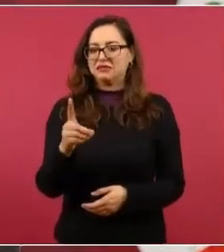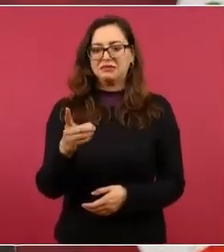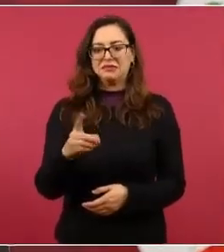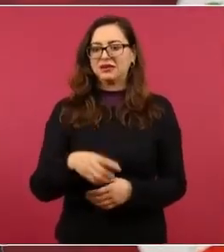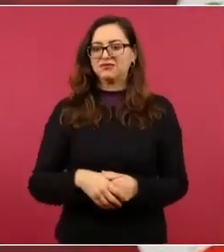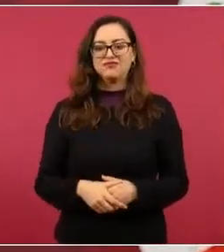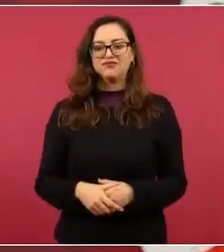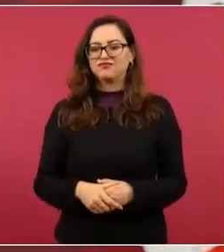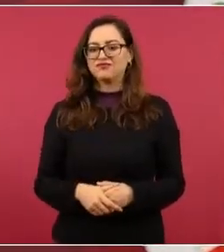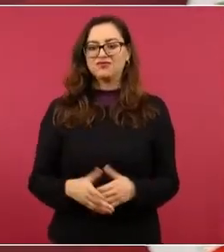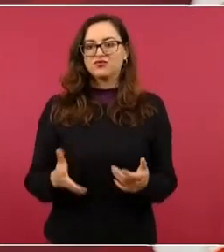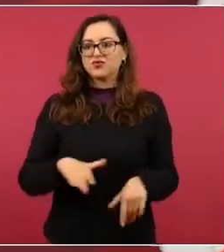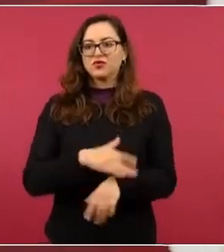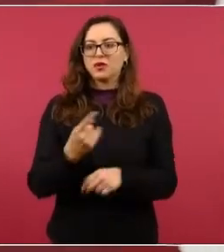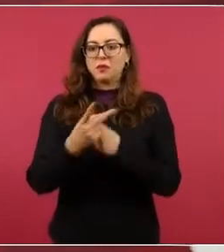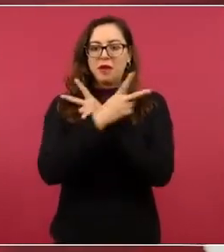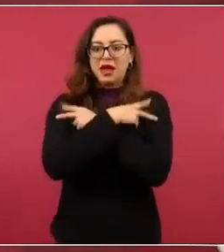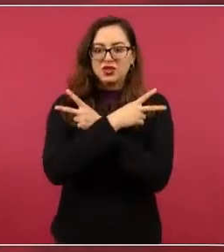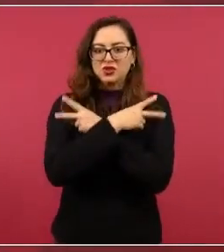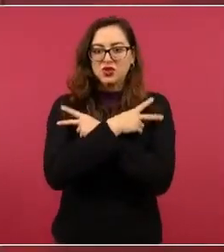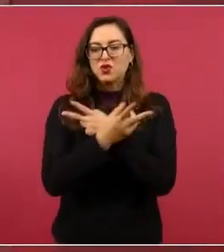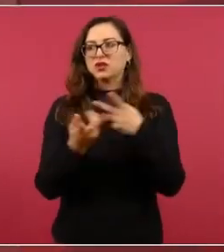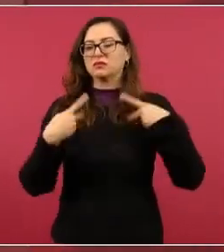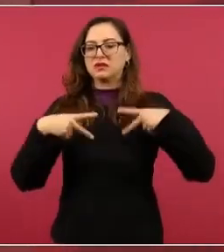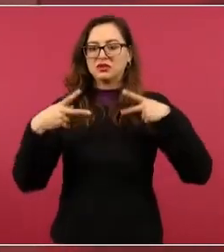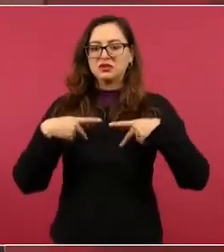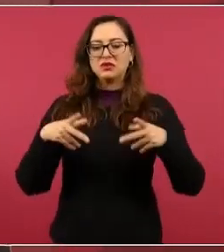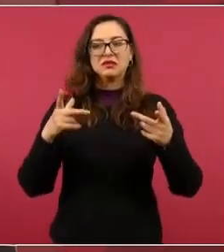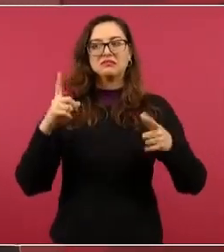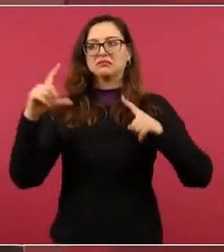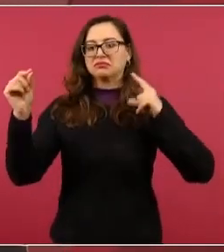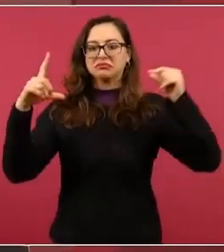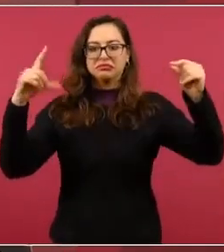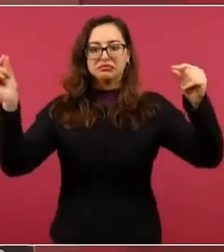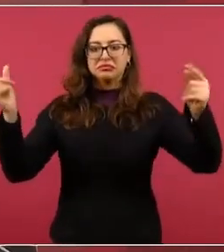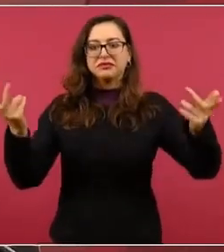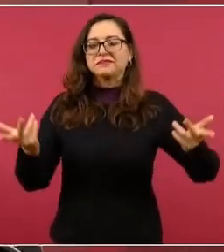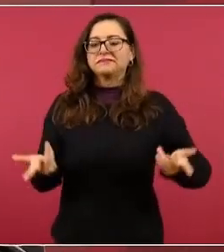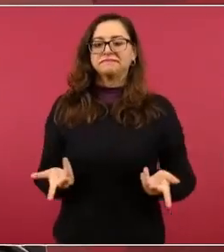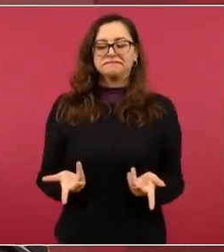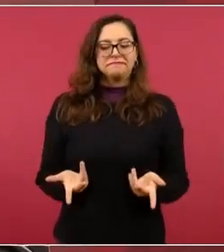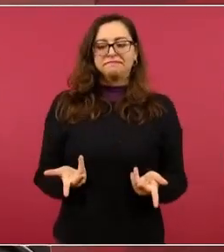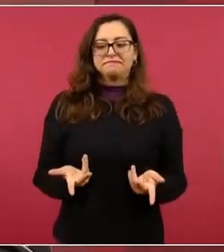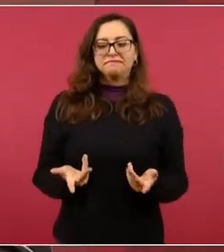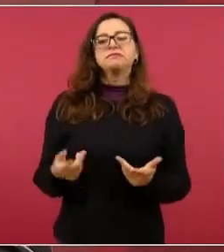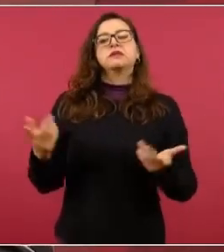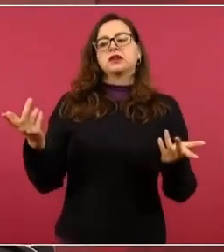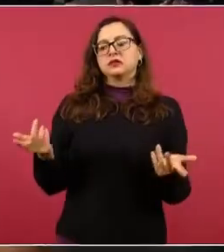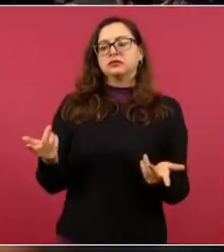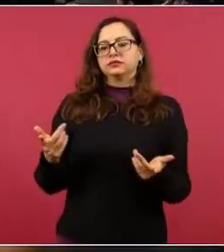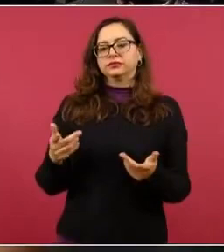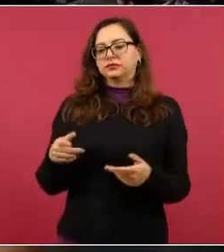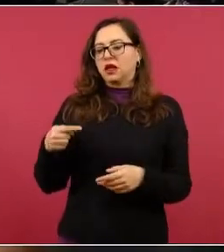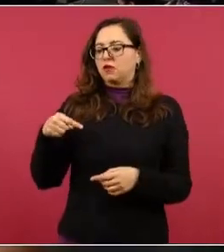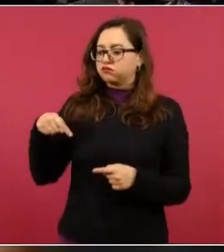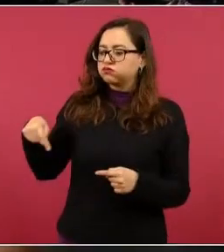la gente regresara en enero. Llegamos en el 91.